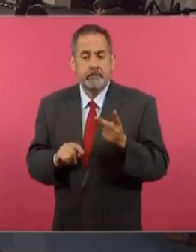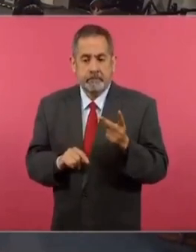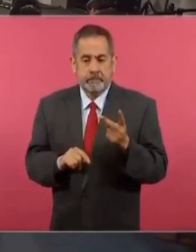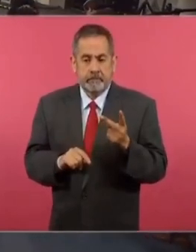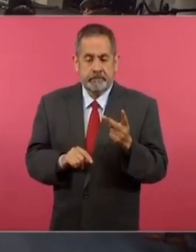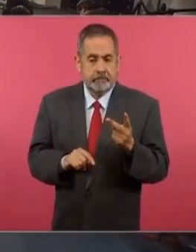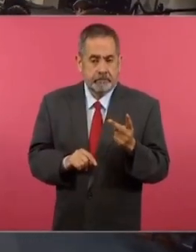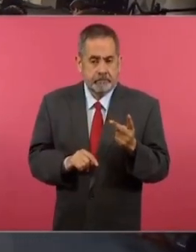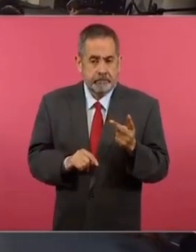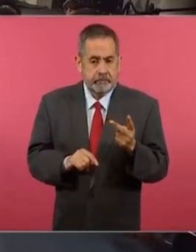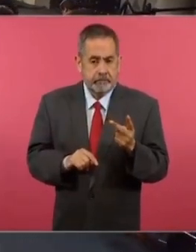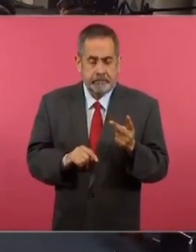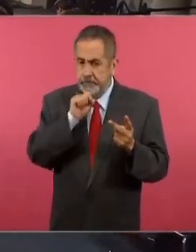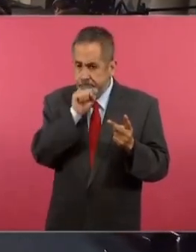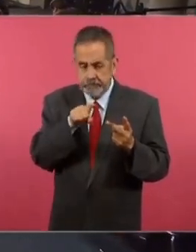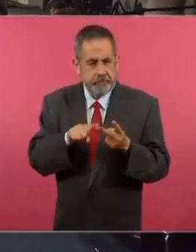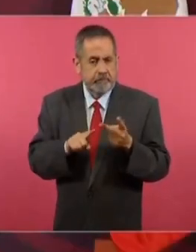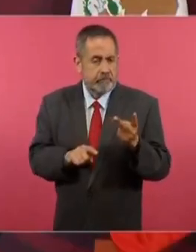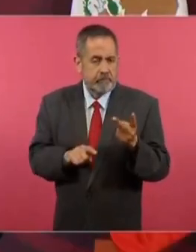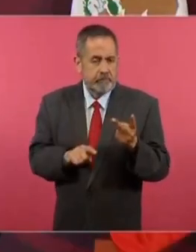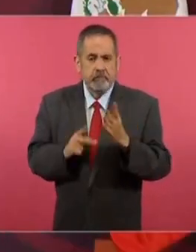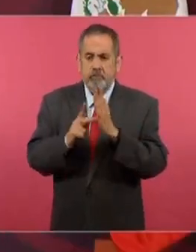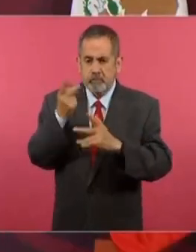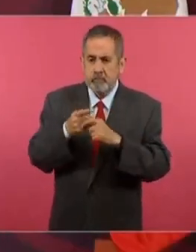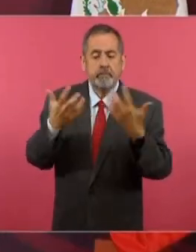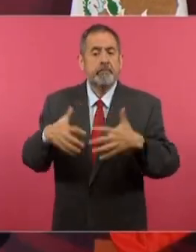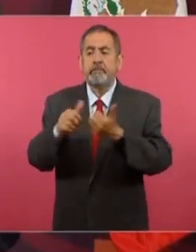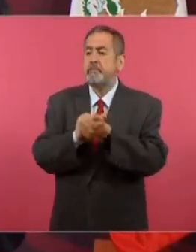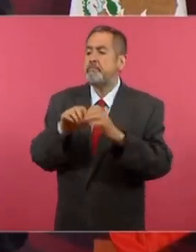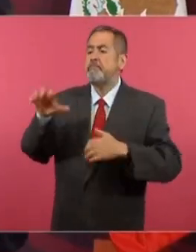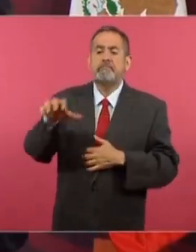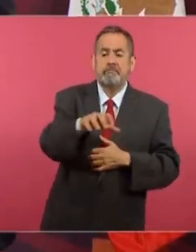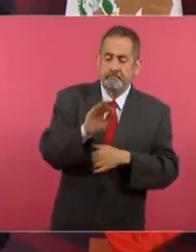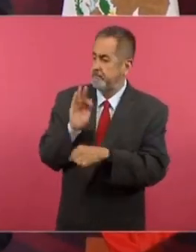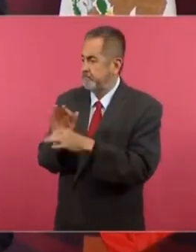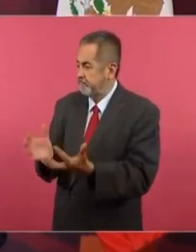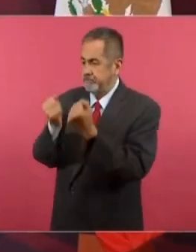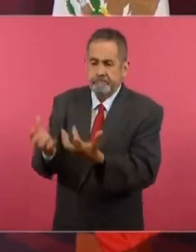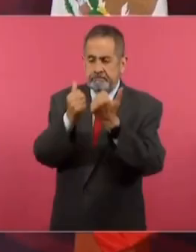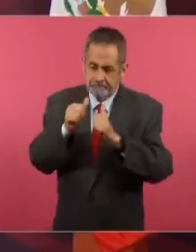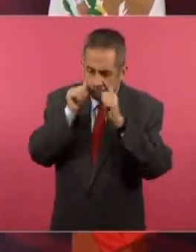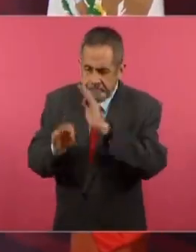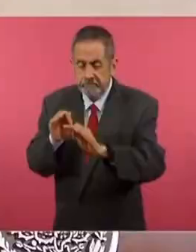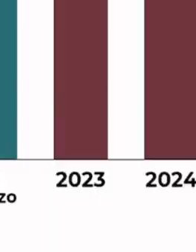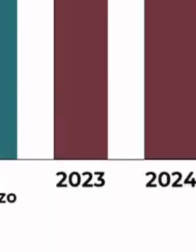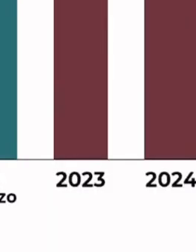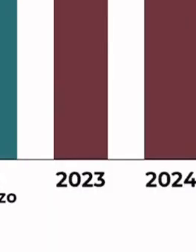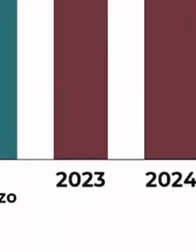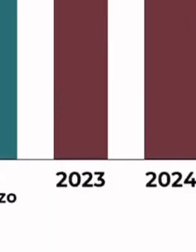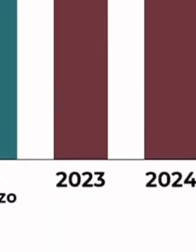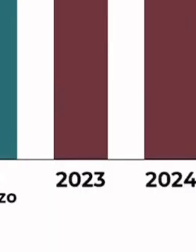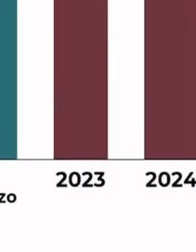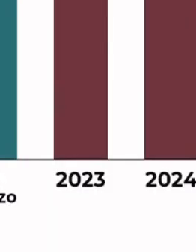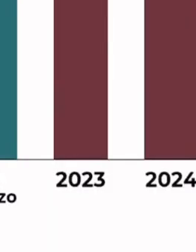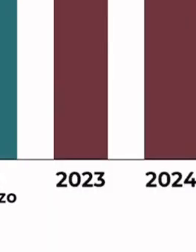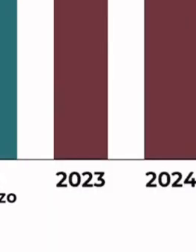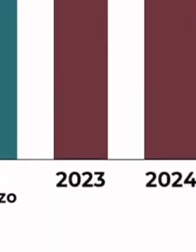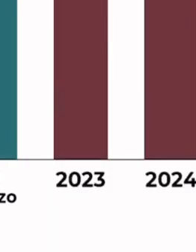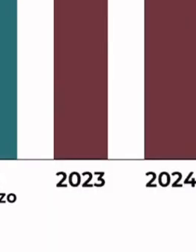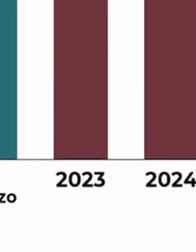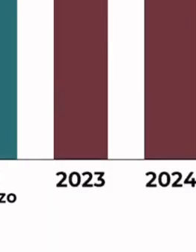que logramos fue recuperar las refinerías para producir en México las gasolinas. Estabilizar la producción.